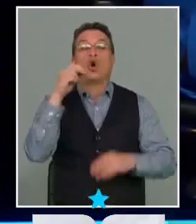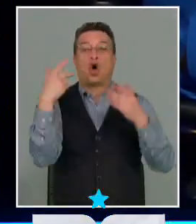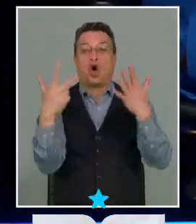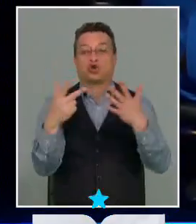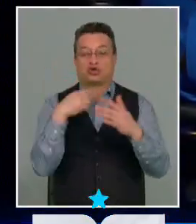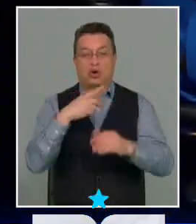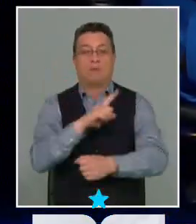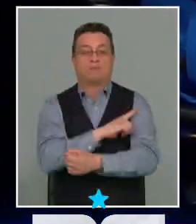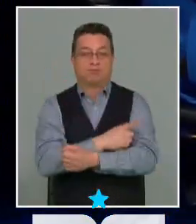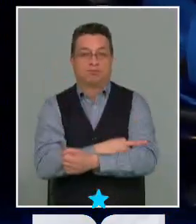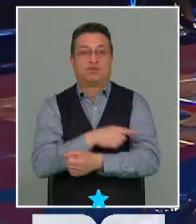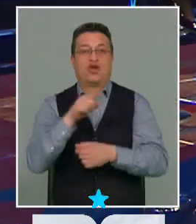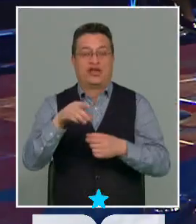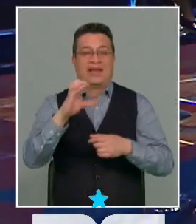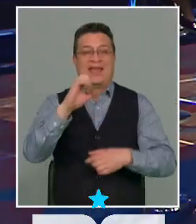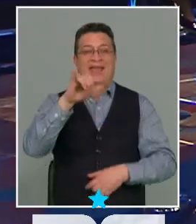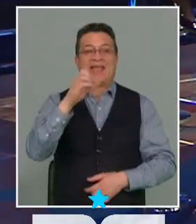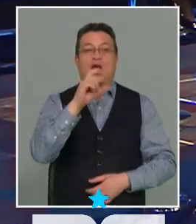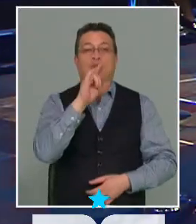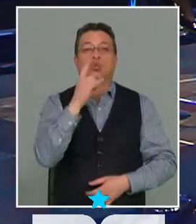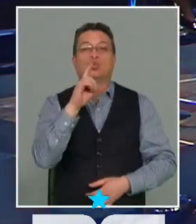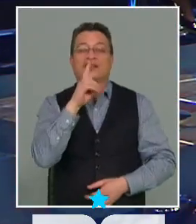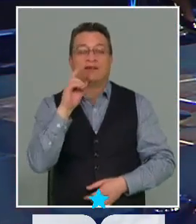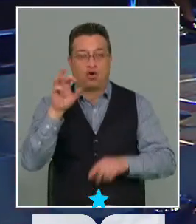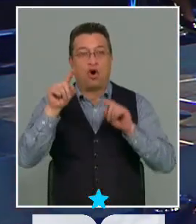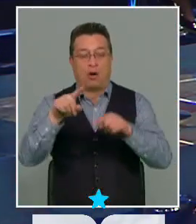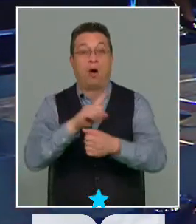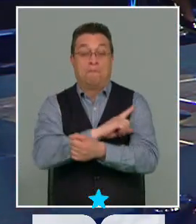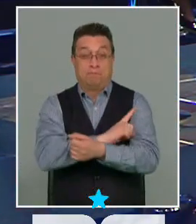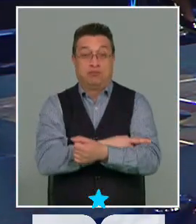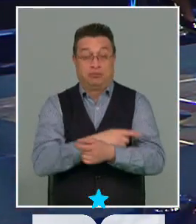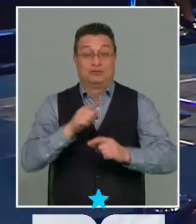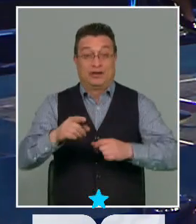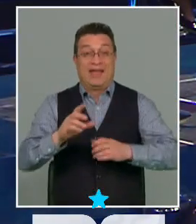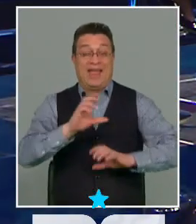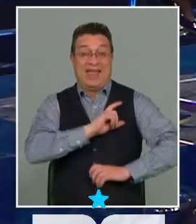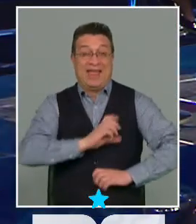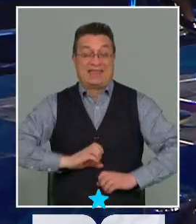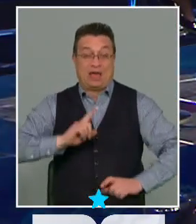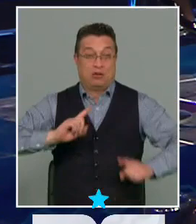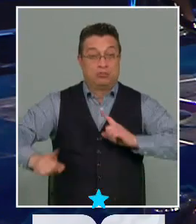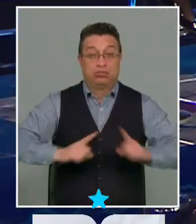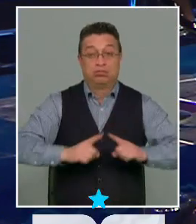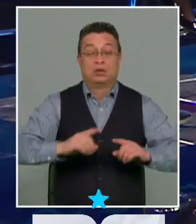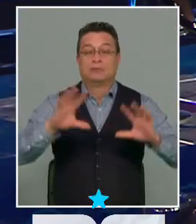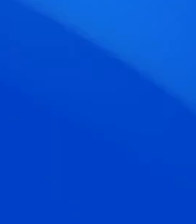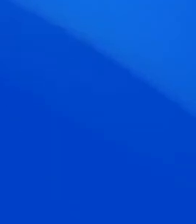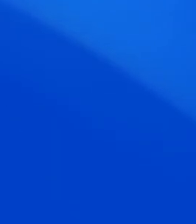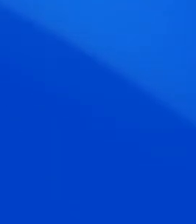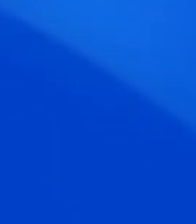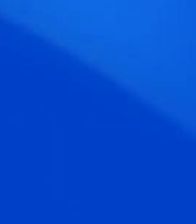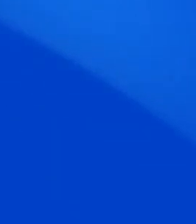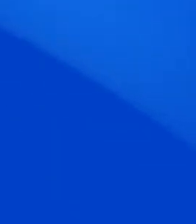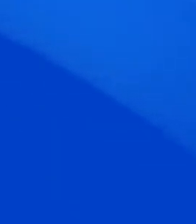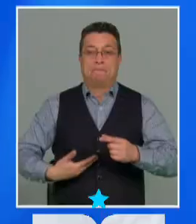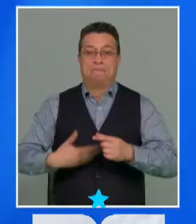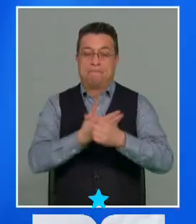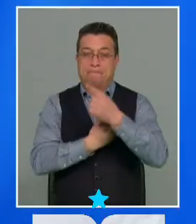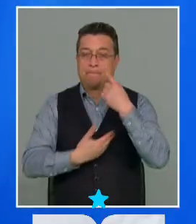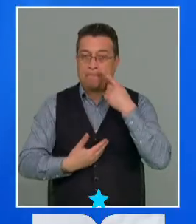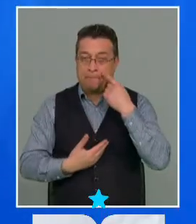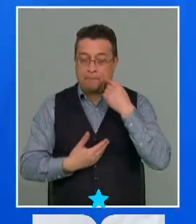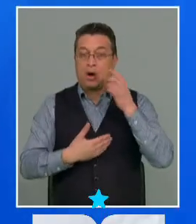propuesta de nueva Constitución que revisamos en el país que queremos. El gobierno y la administración del Estado corresponden a la Presidenta o al Presidente de la